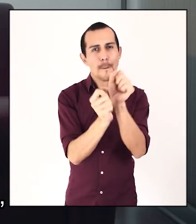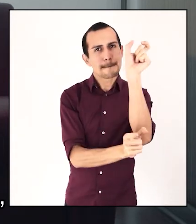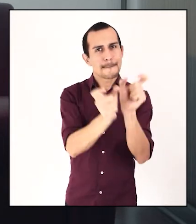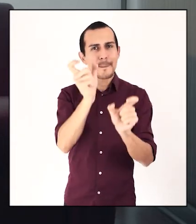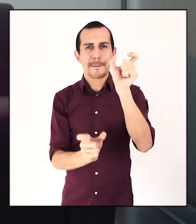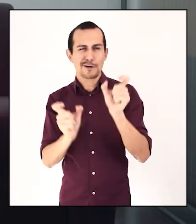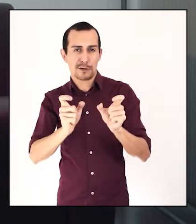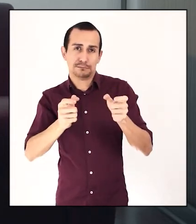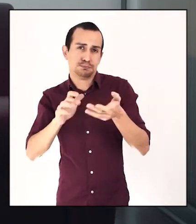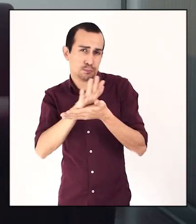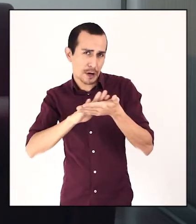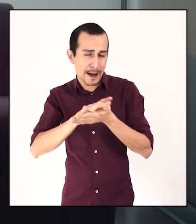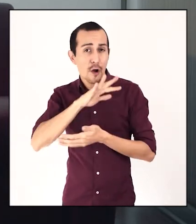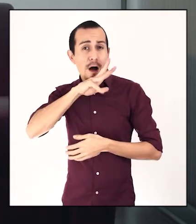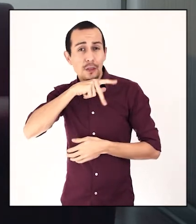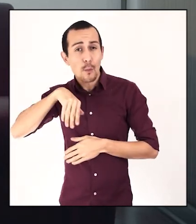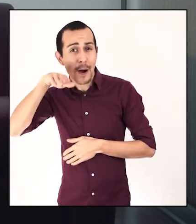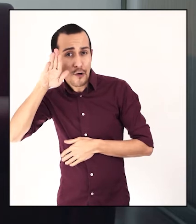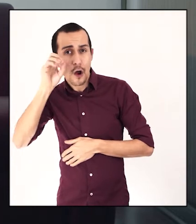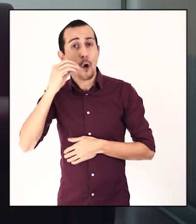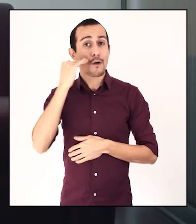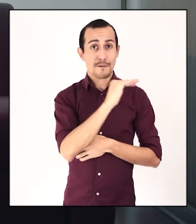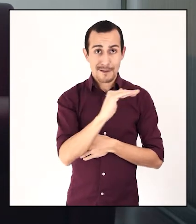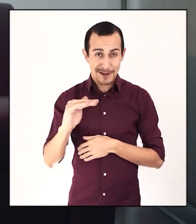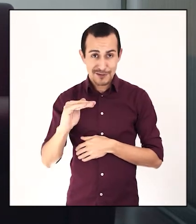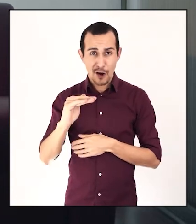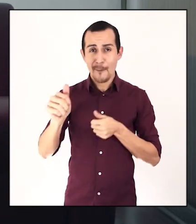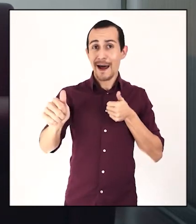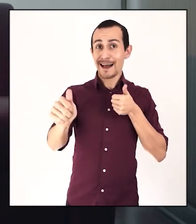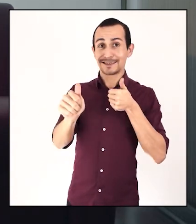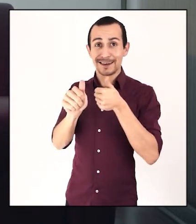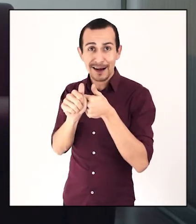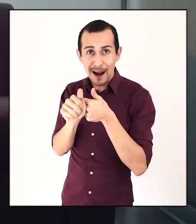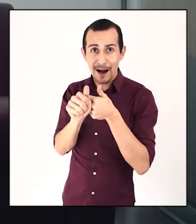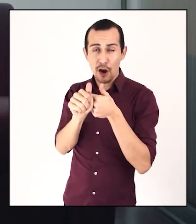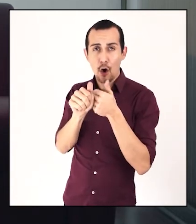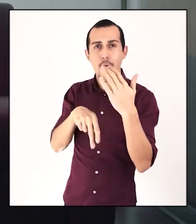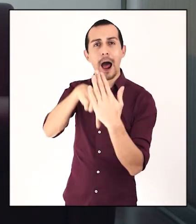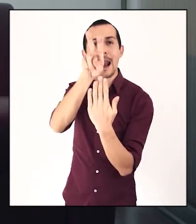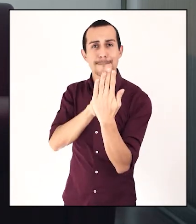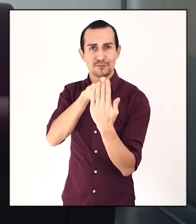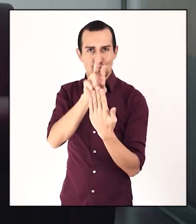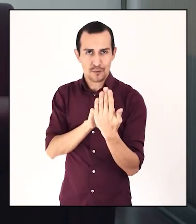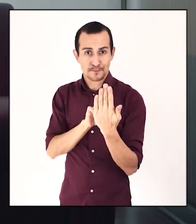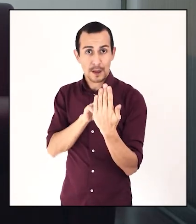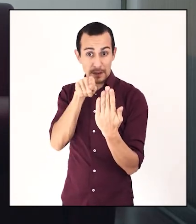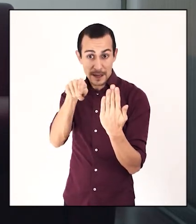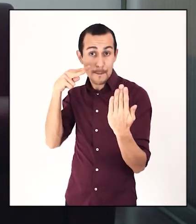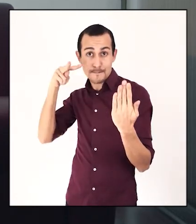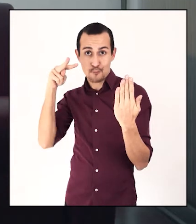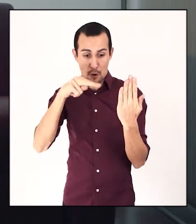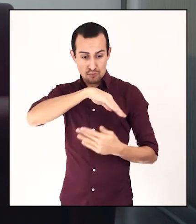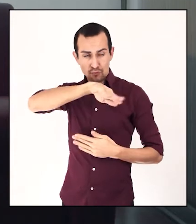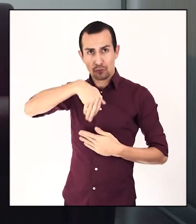personas, en este caso adultos mayores o los niños, para acercarlos a la pintura. Y